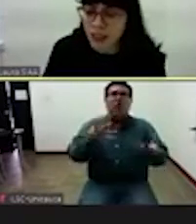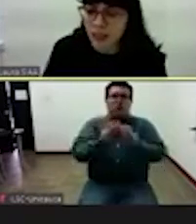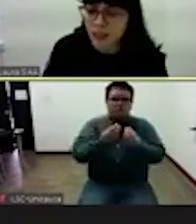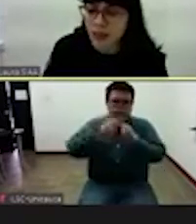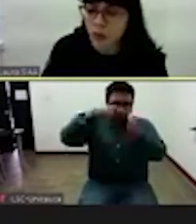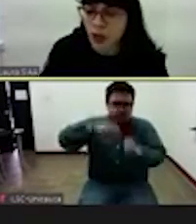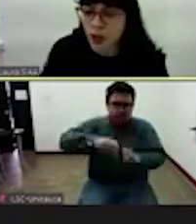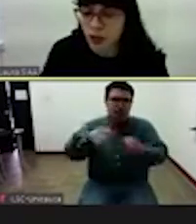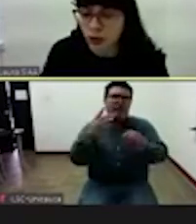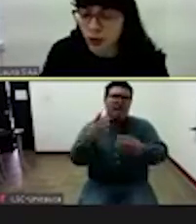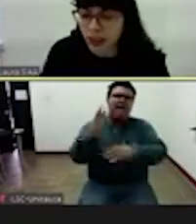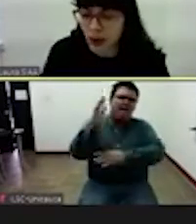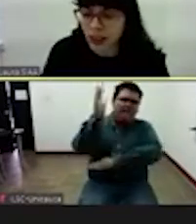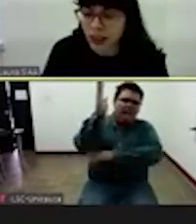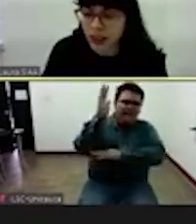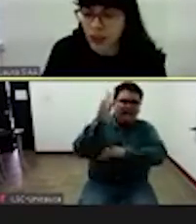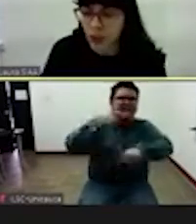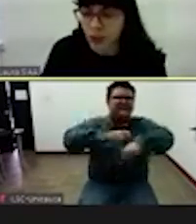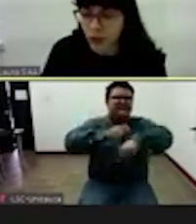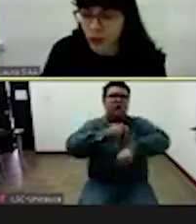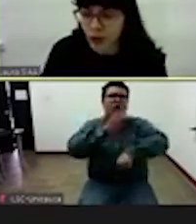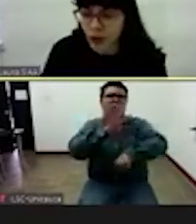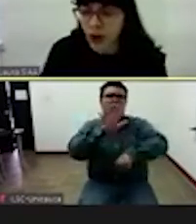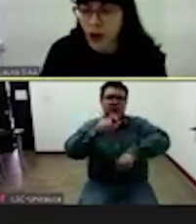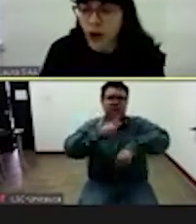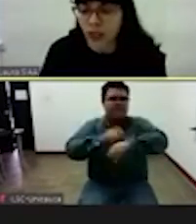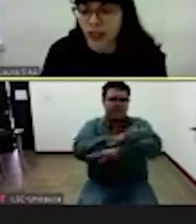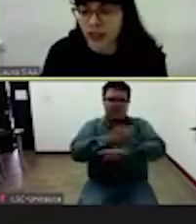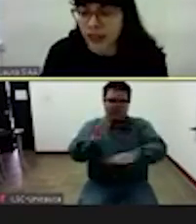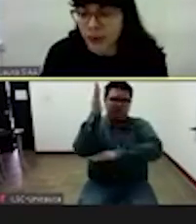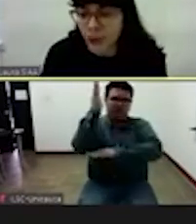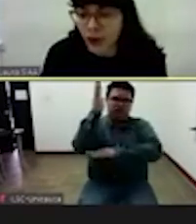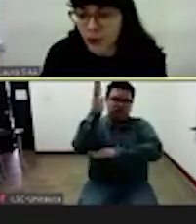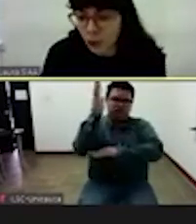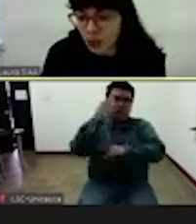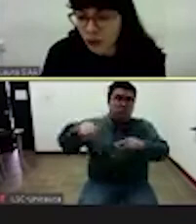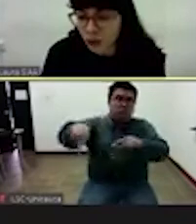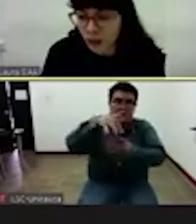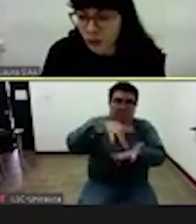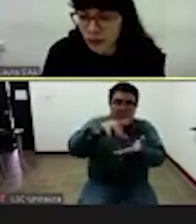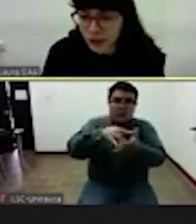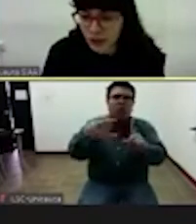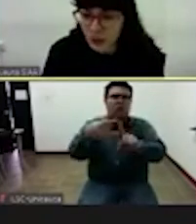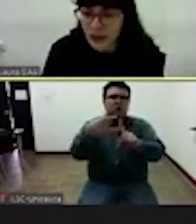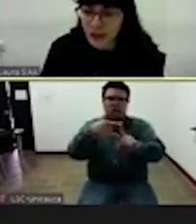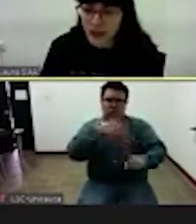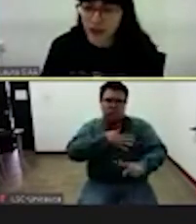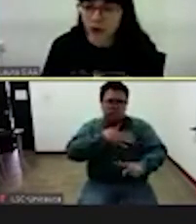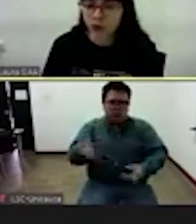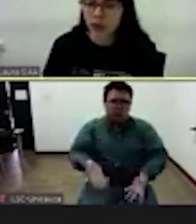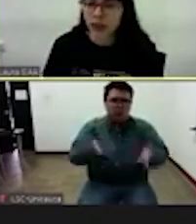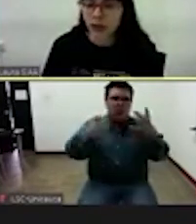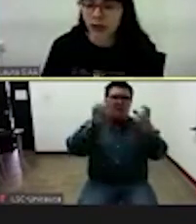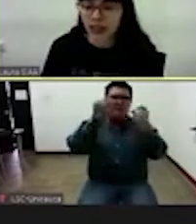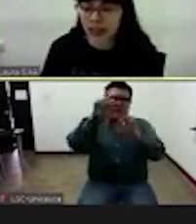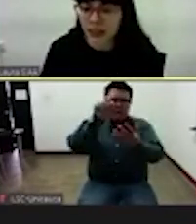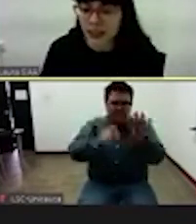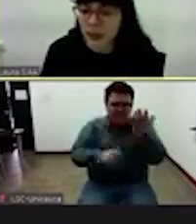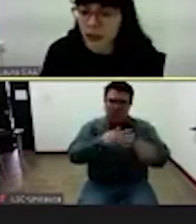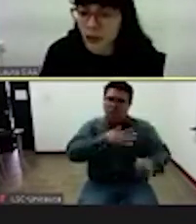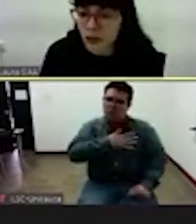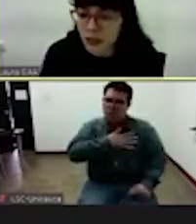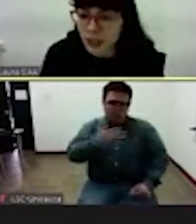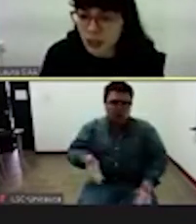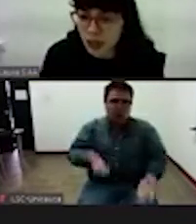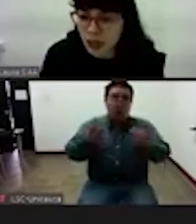ponencia tendrá una duración total de 45 minutos los asistentes pueden formular sus preguntas a través del chat de su y al final de la